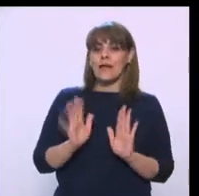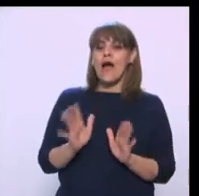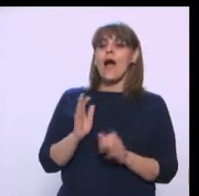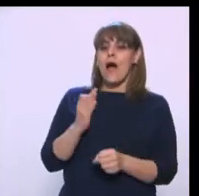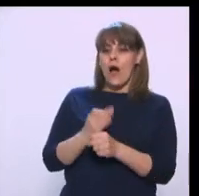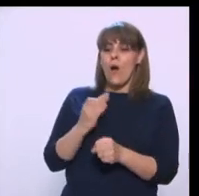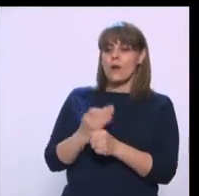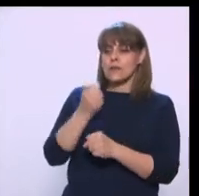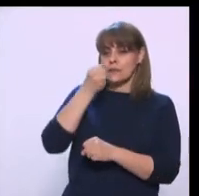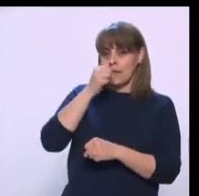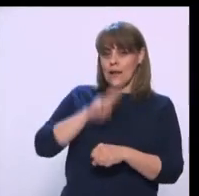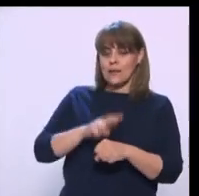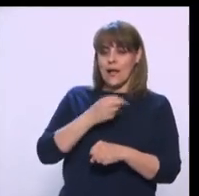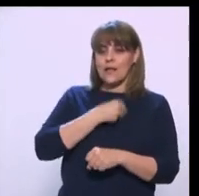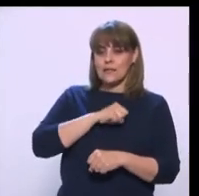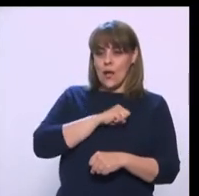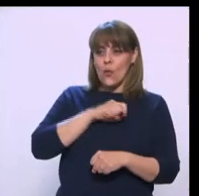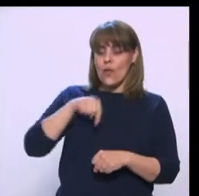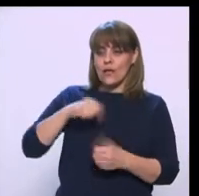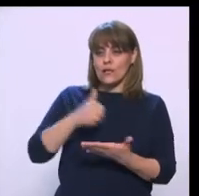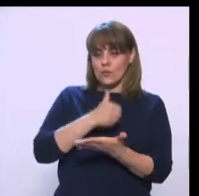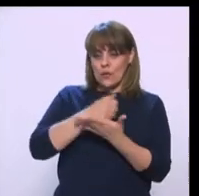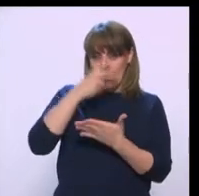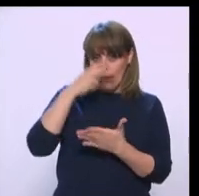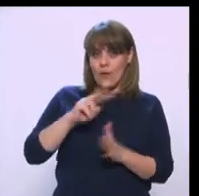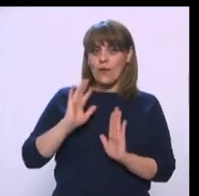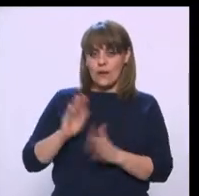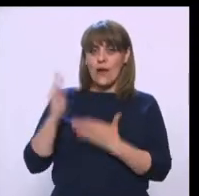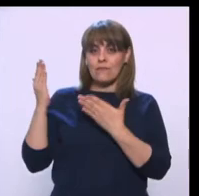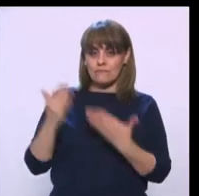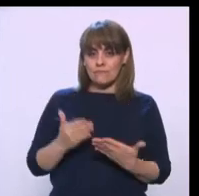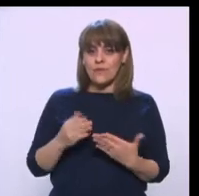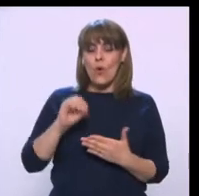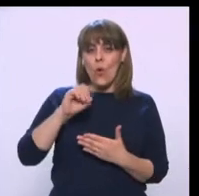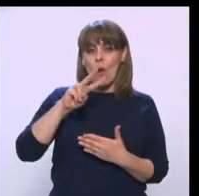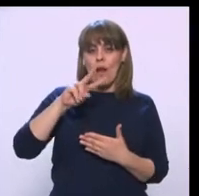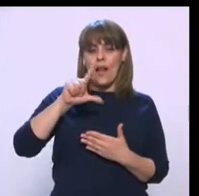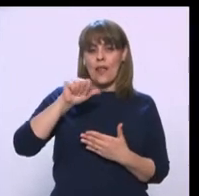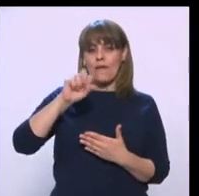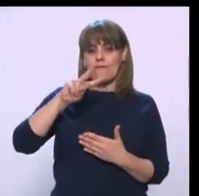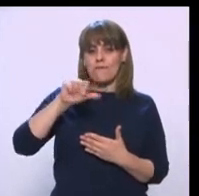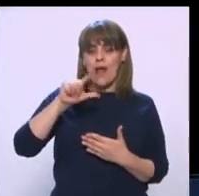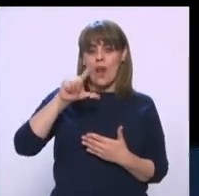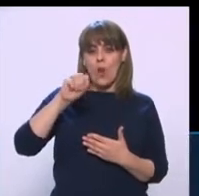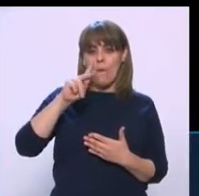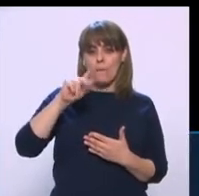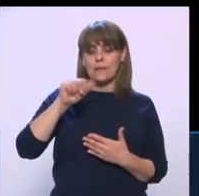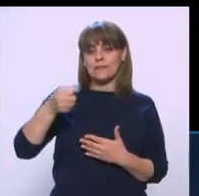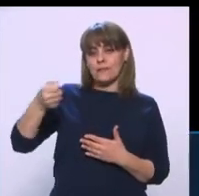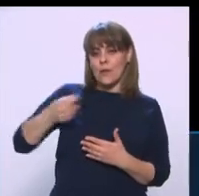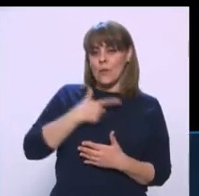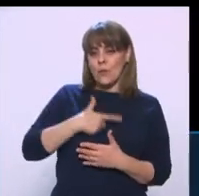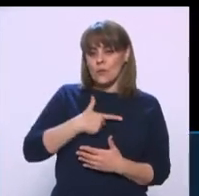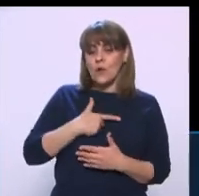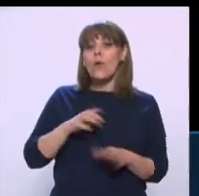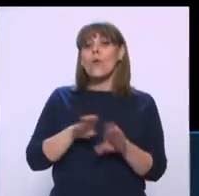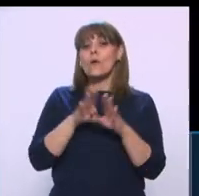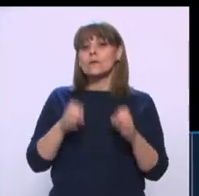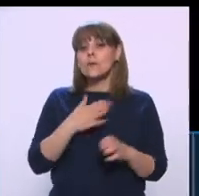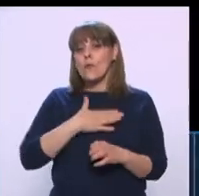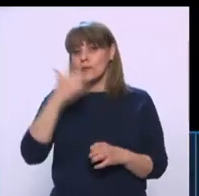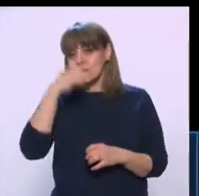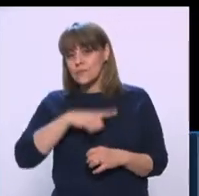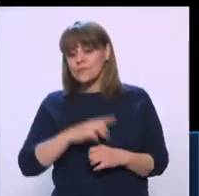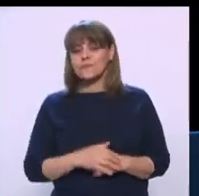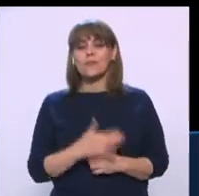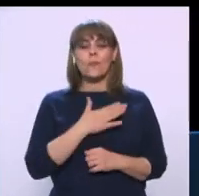Secretaría de Salud de la Ciudad de México, Oliva López Arellano, que saludamos con muchísimo gusto. Secretaria, ¿cómo está? Muy buenas noches.